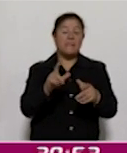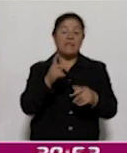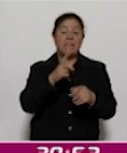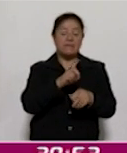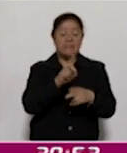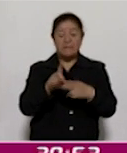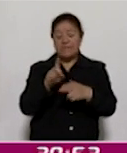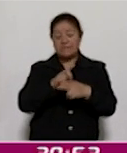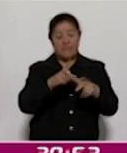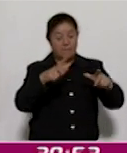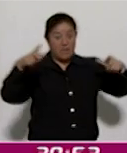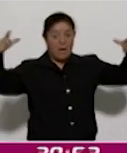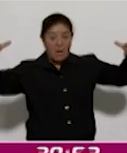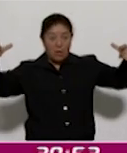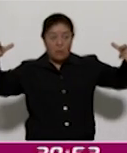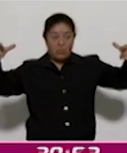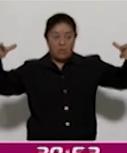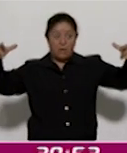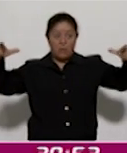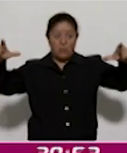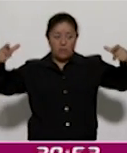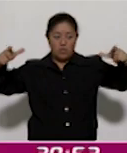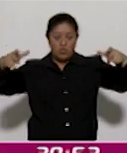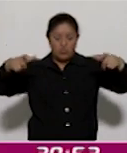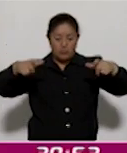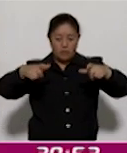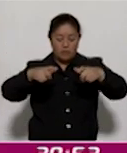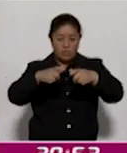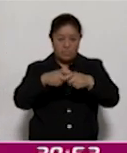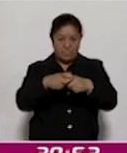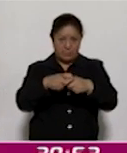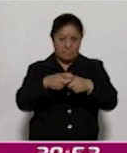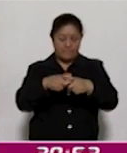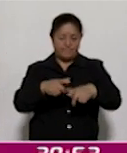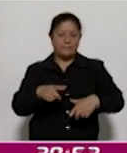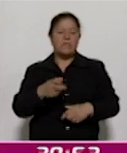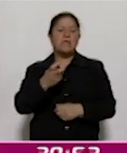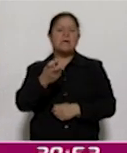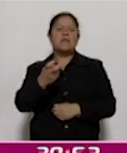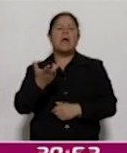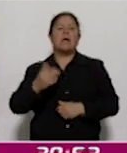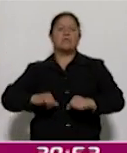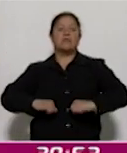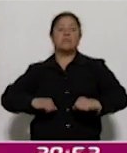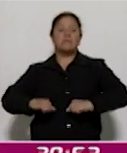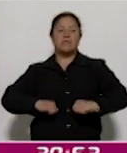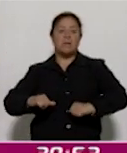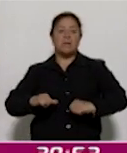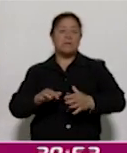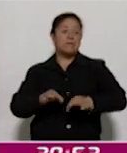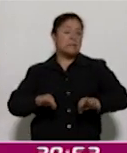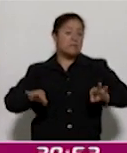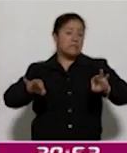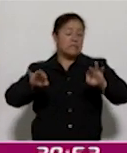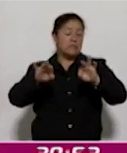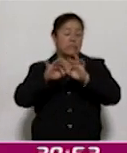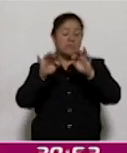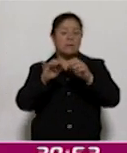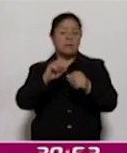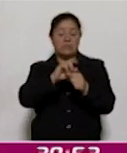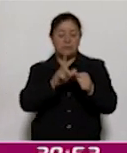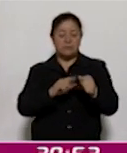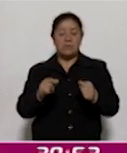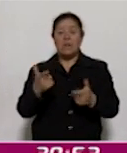escalas micro. Entonces, yo creo que es un evento muy importante a nivel nacional, no creo que sea fácil reunir a